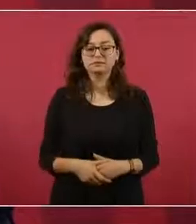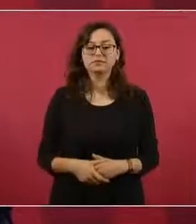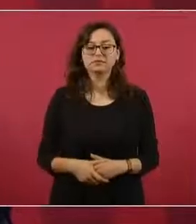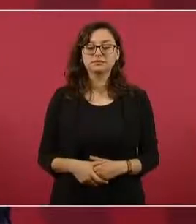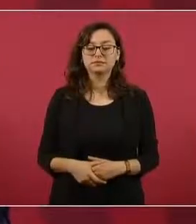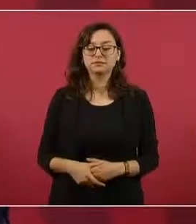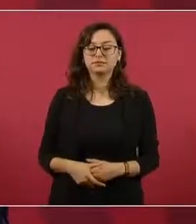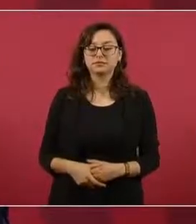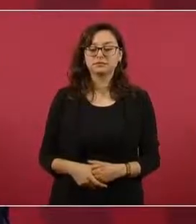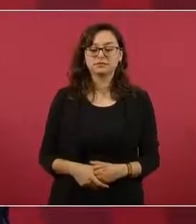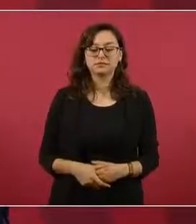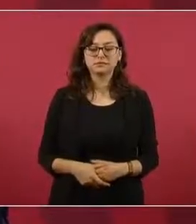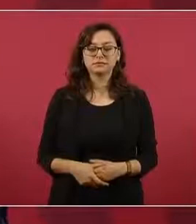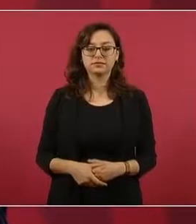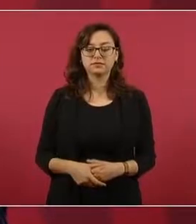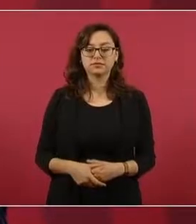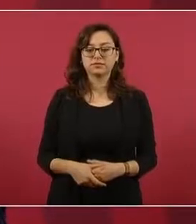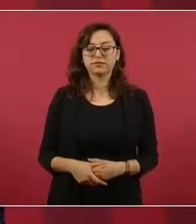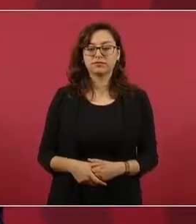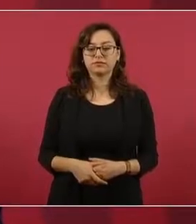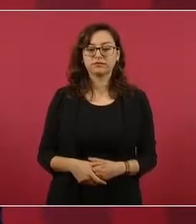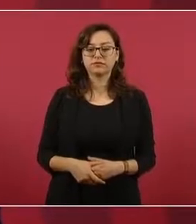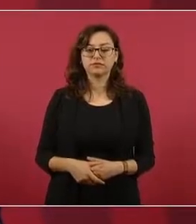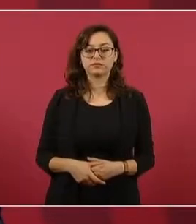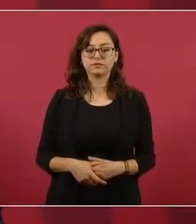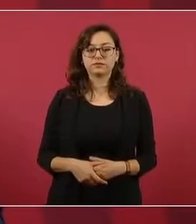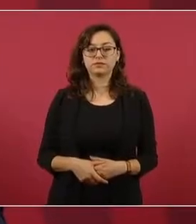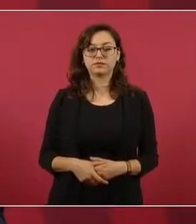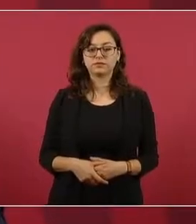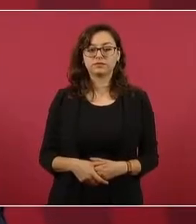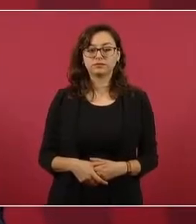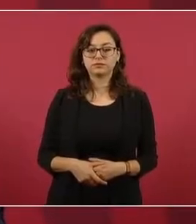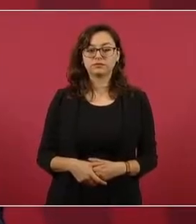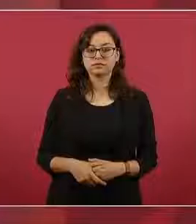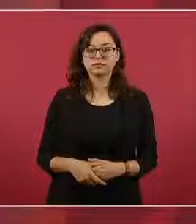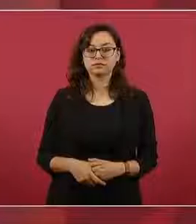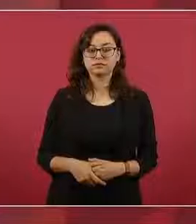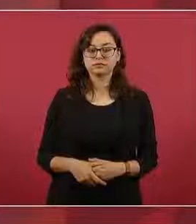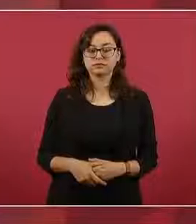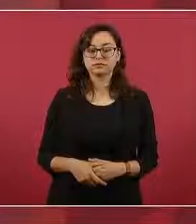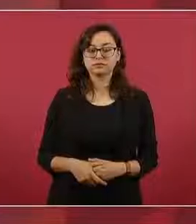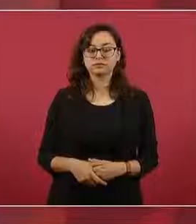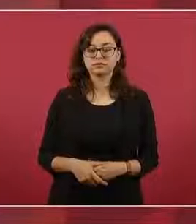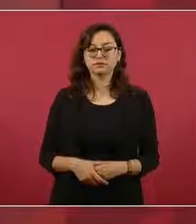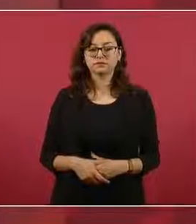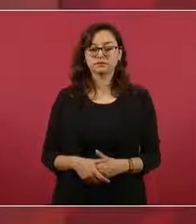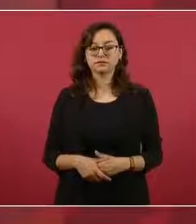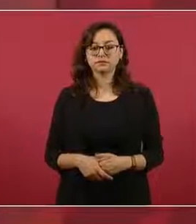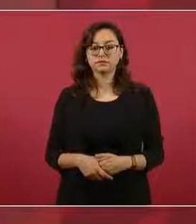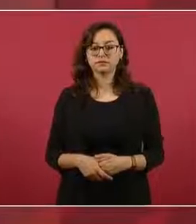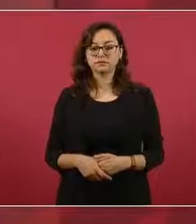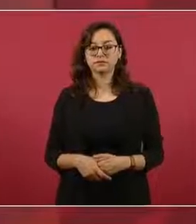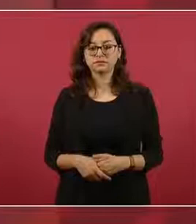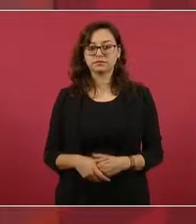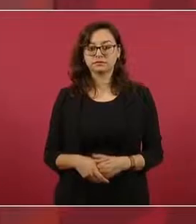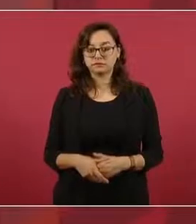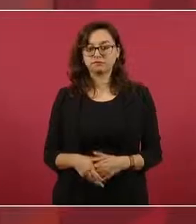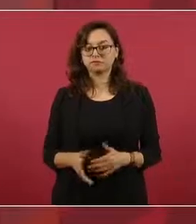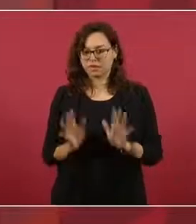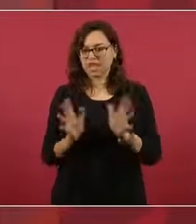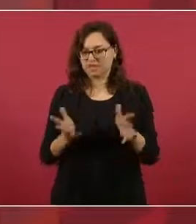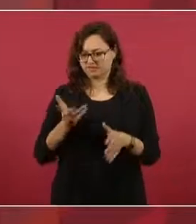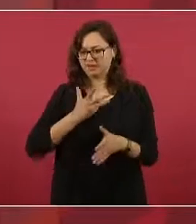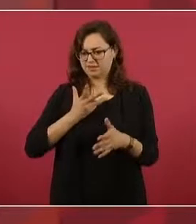ya estamos haciendo un inventario